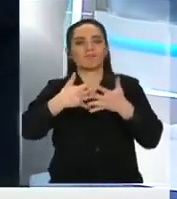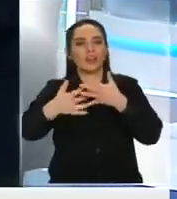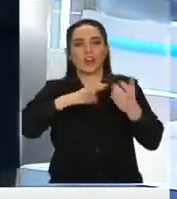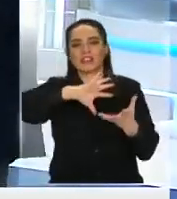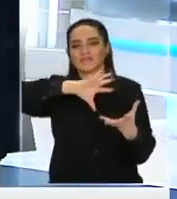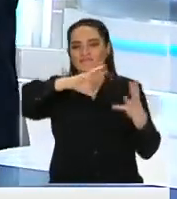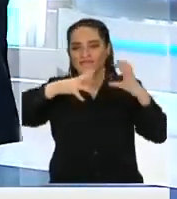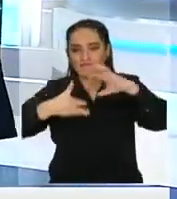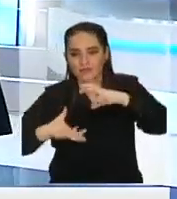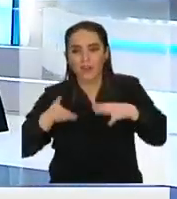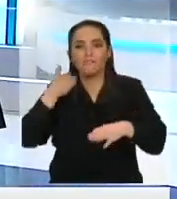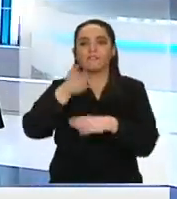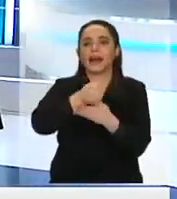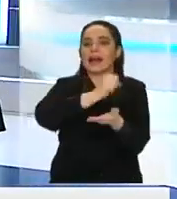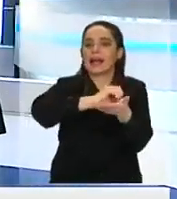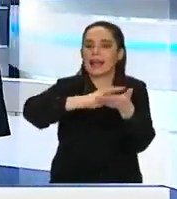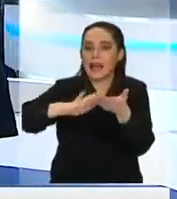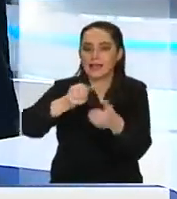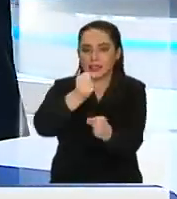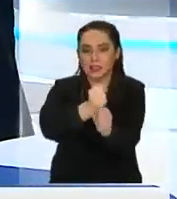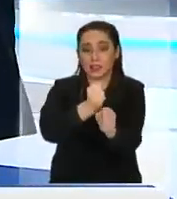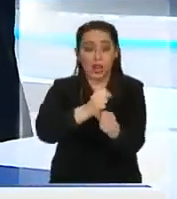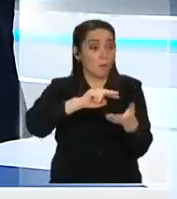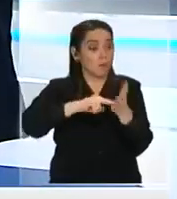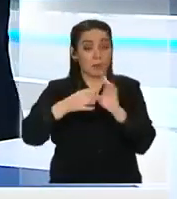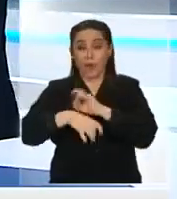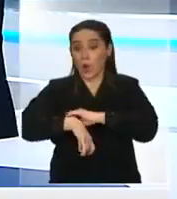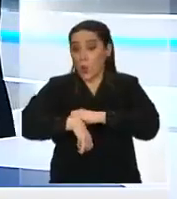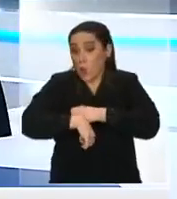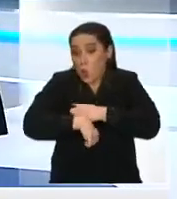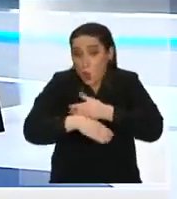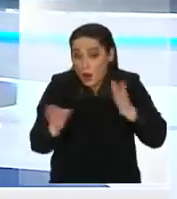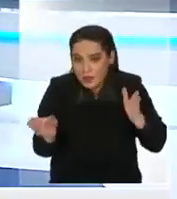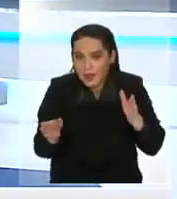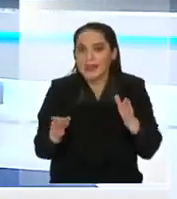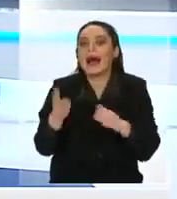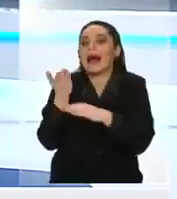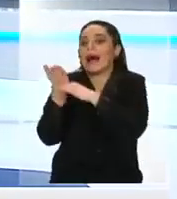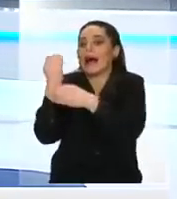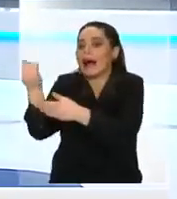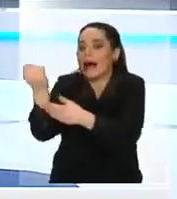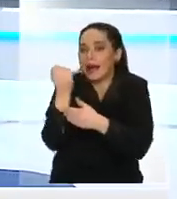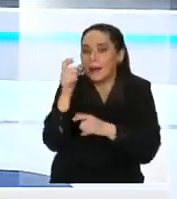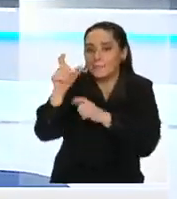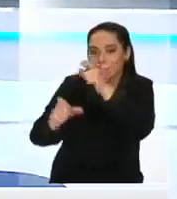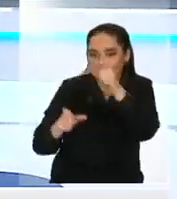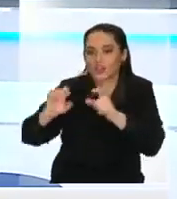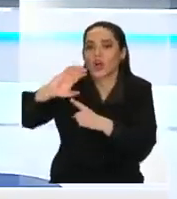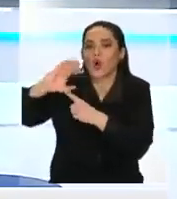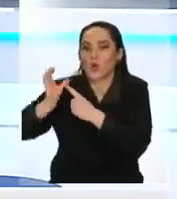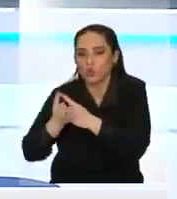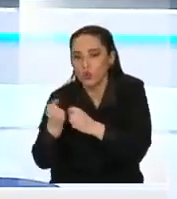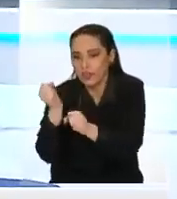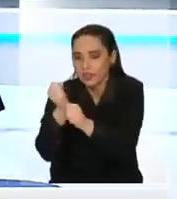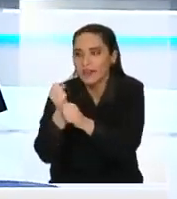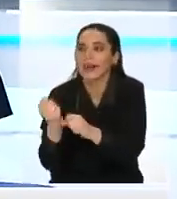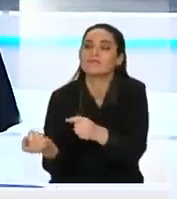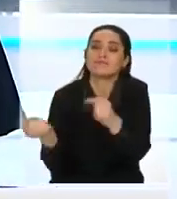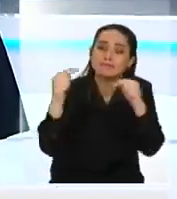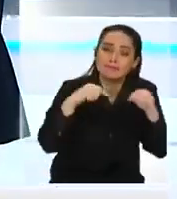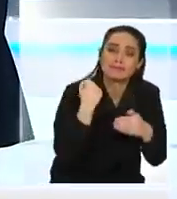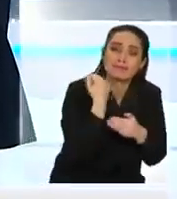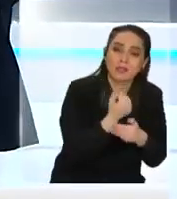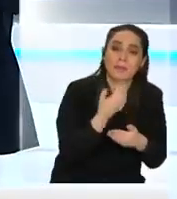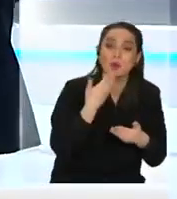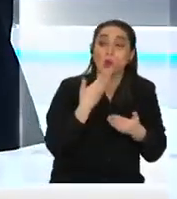cualquier problema. siempre se recurre a ellos pero cuando hay que ir a protegerlos, a